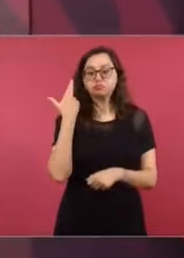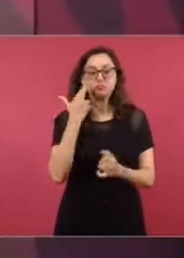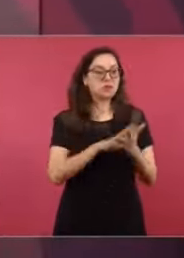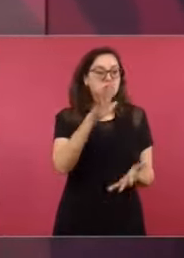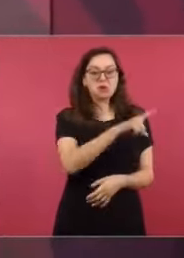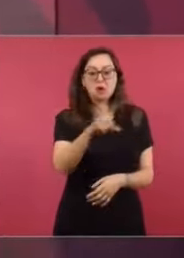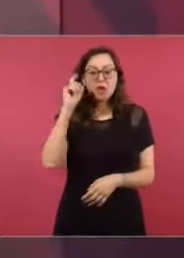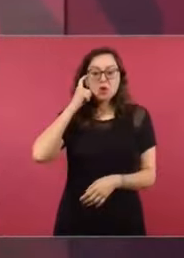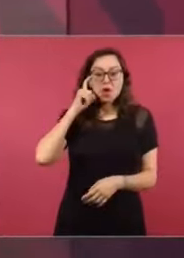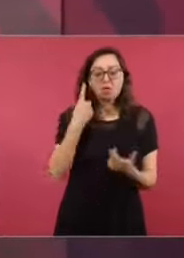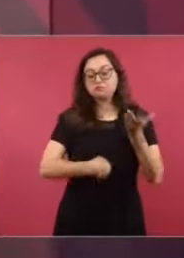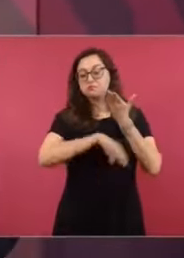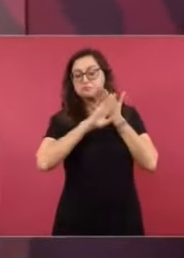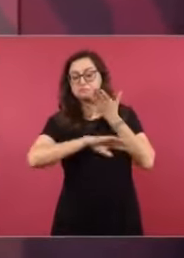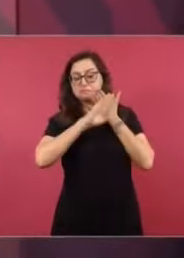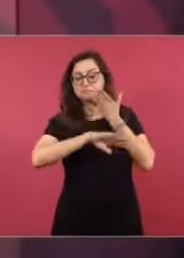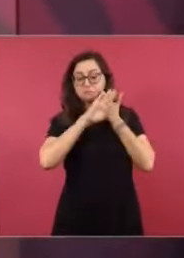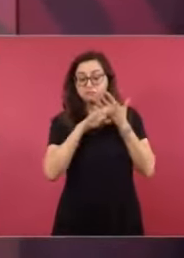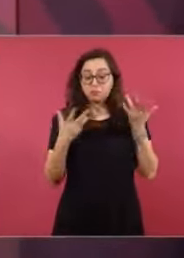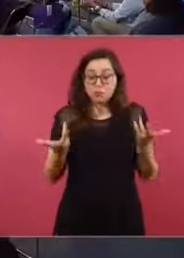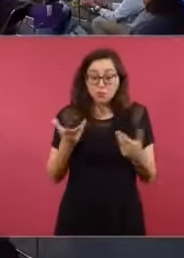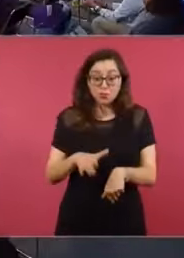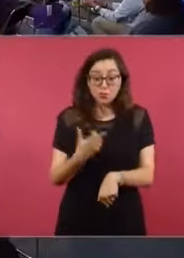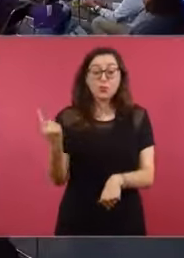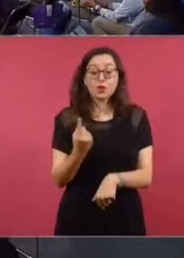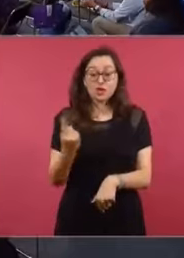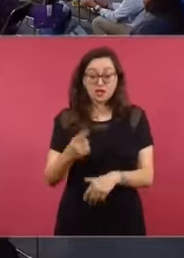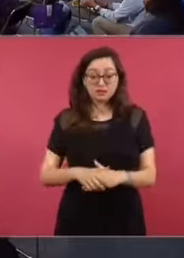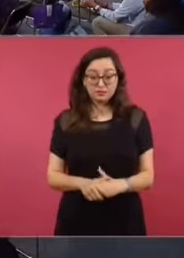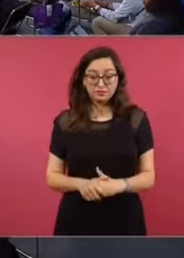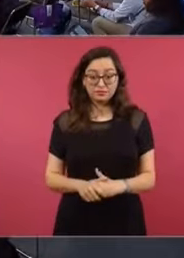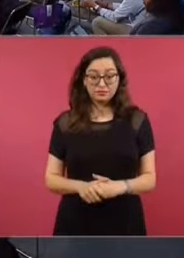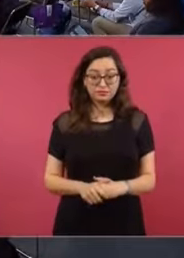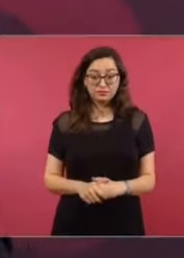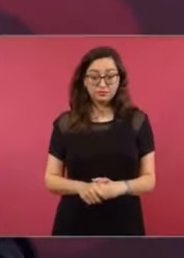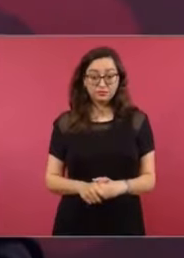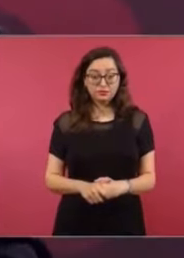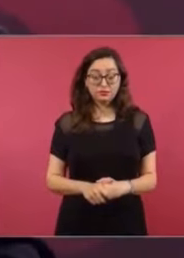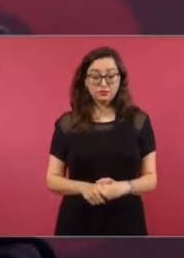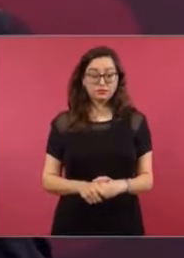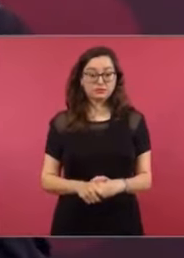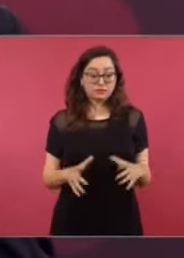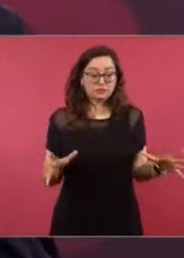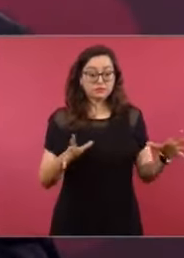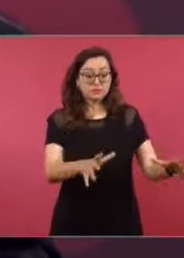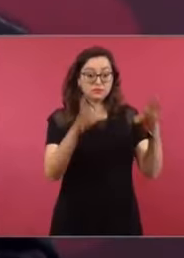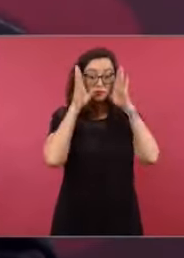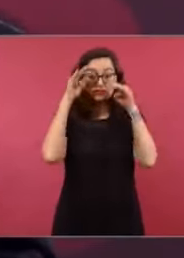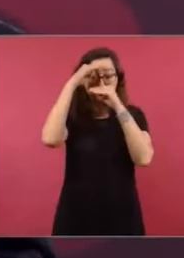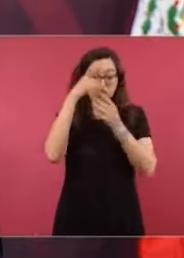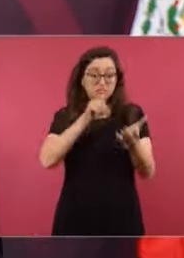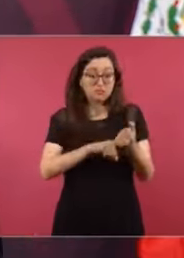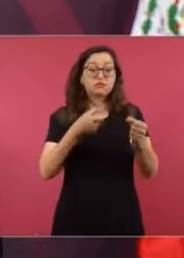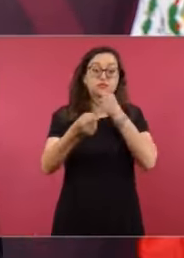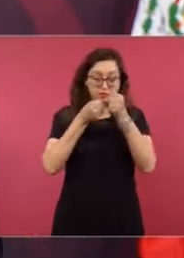la mayoría, porque los medios formaban parte, forman parte del bloque conservador